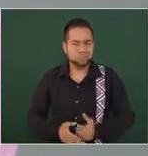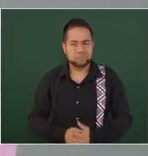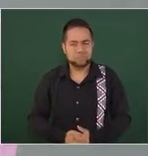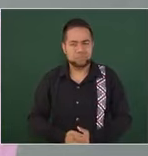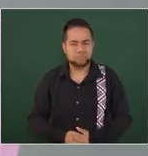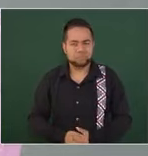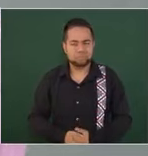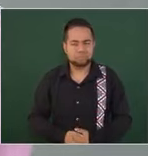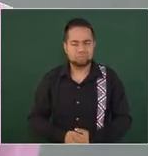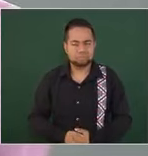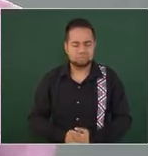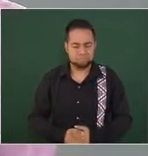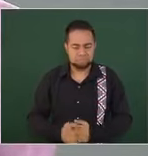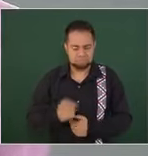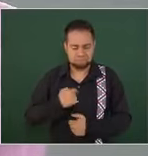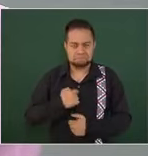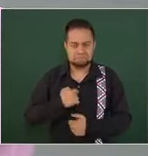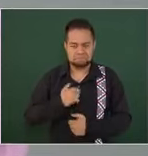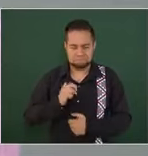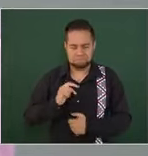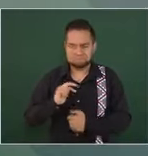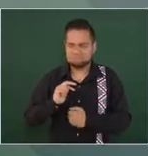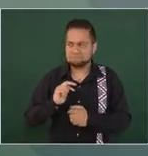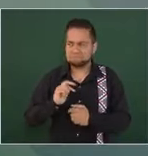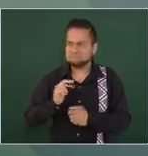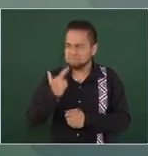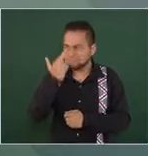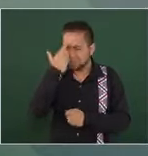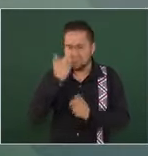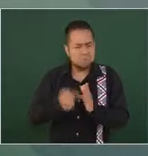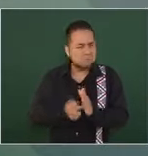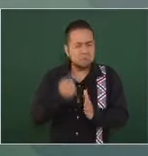me acuerdo que el primer libro que escribí